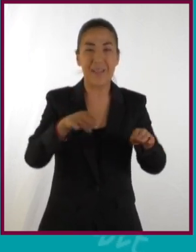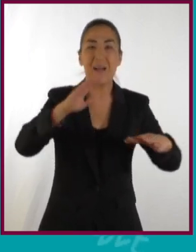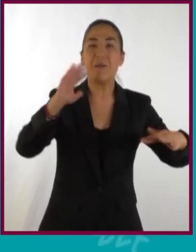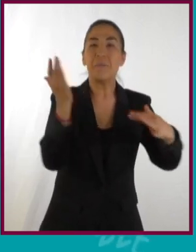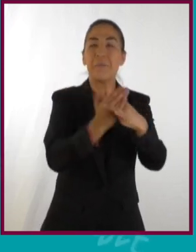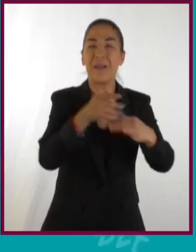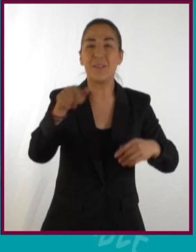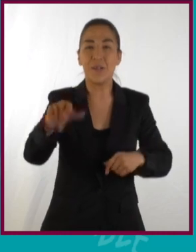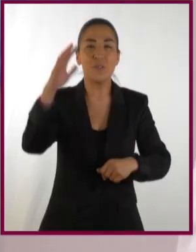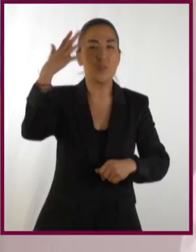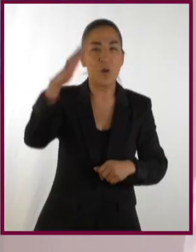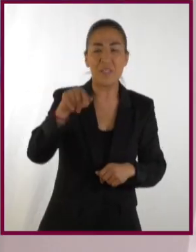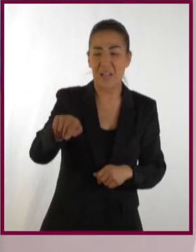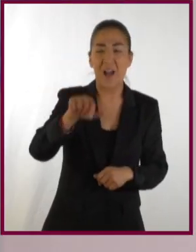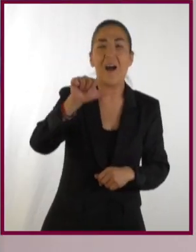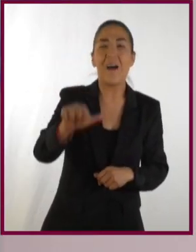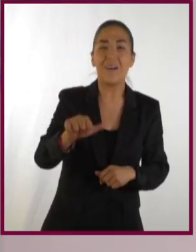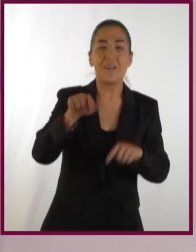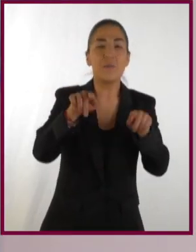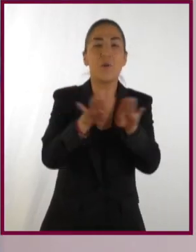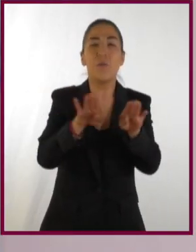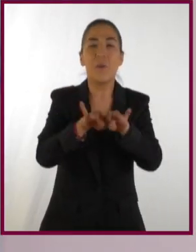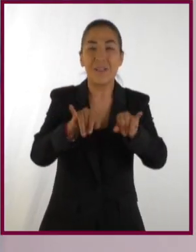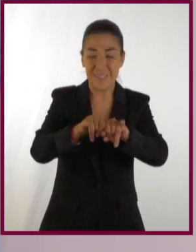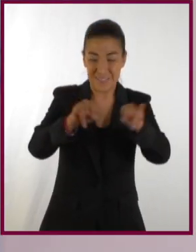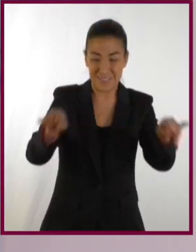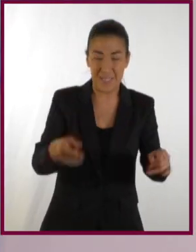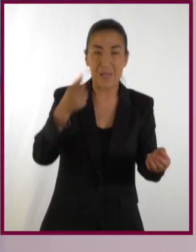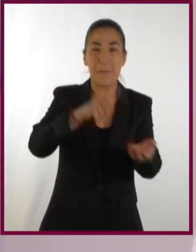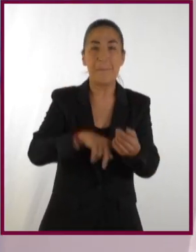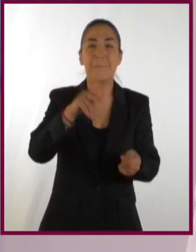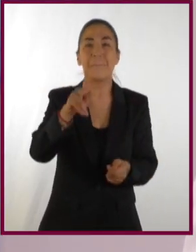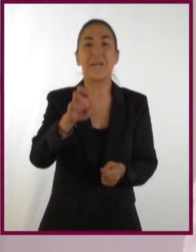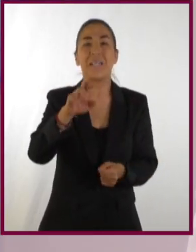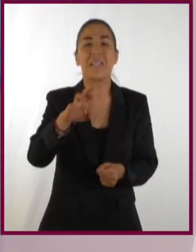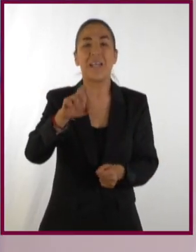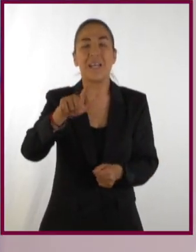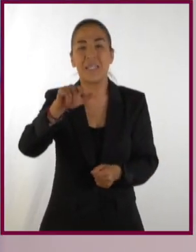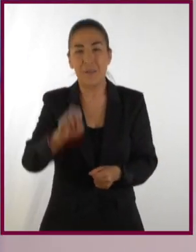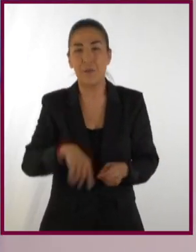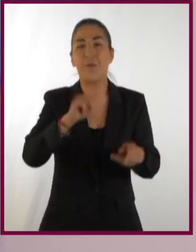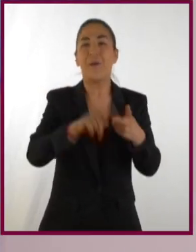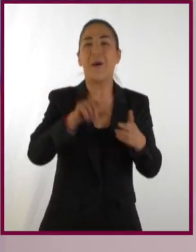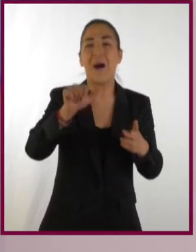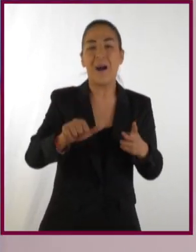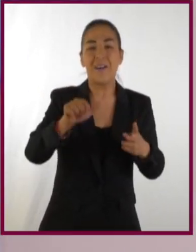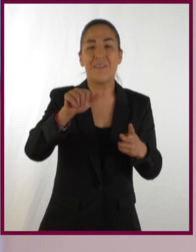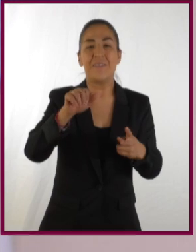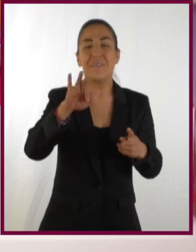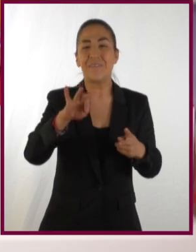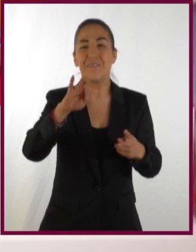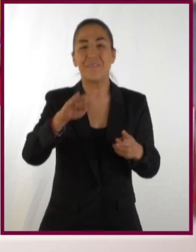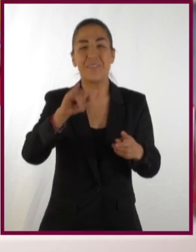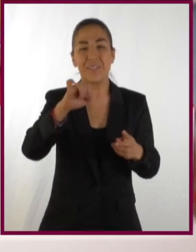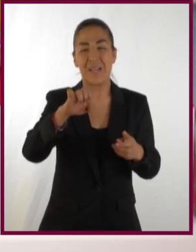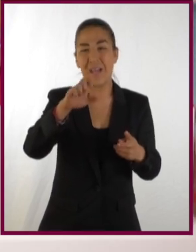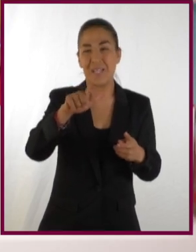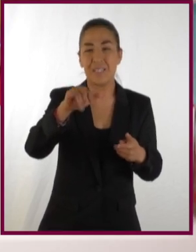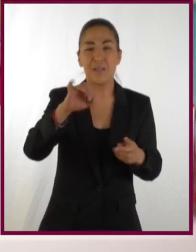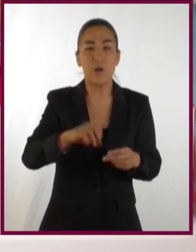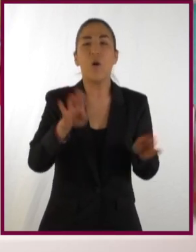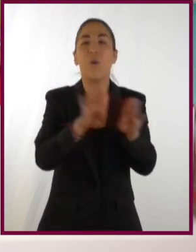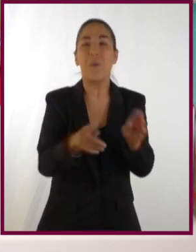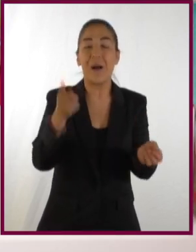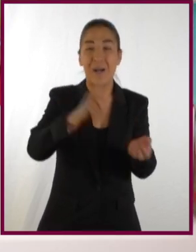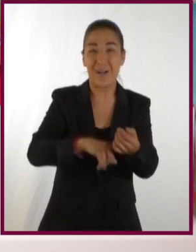distancia media desde el Sol. O sea, esa A representa la distancia promedio del perihelio y el afelio. Y